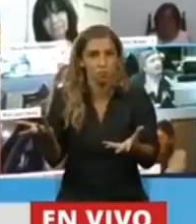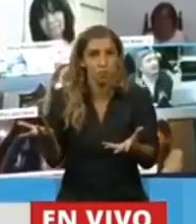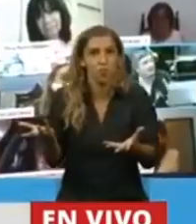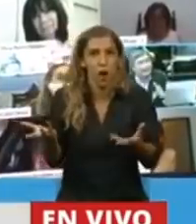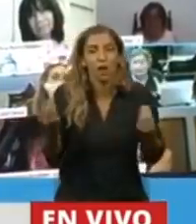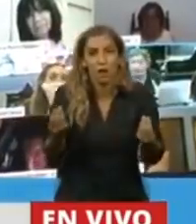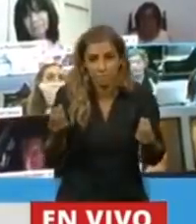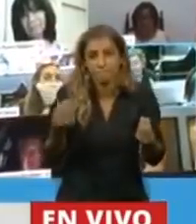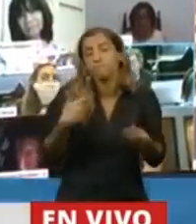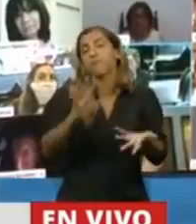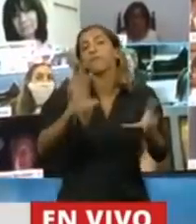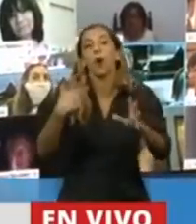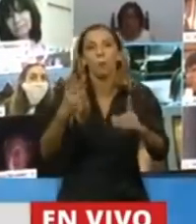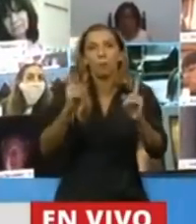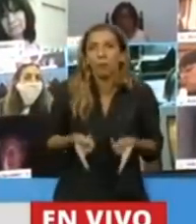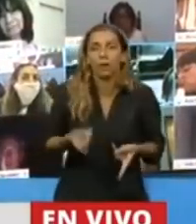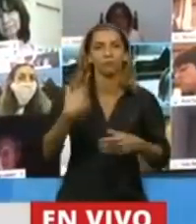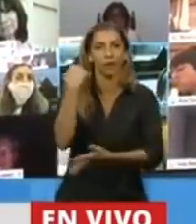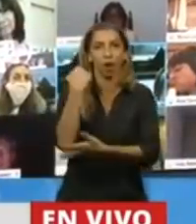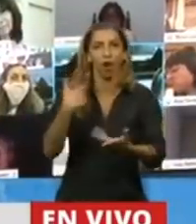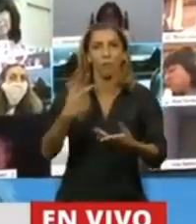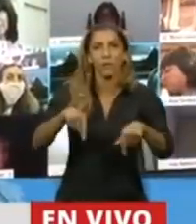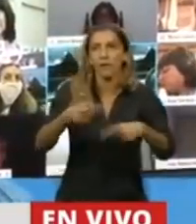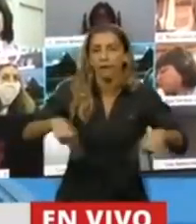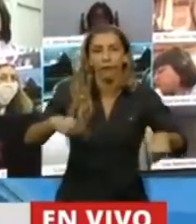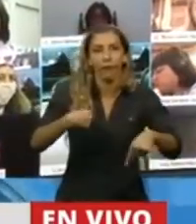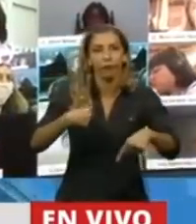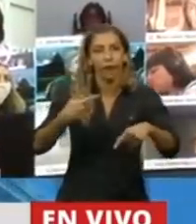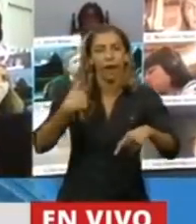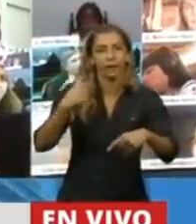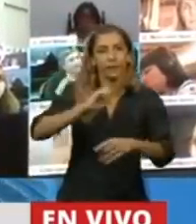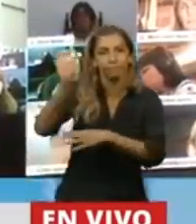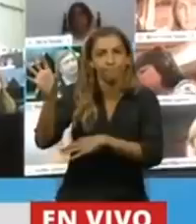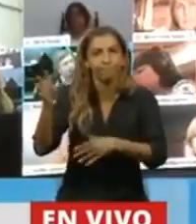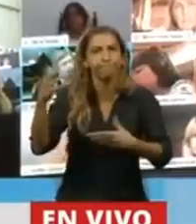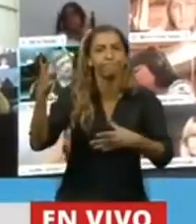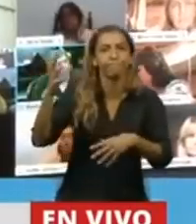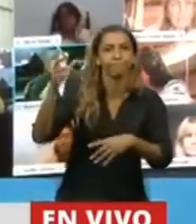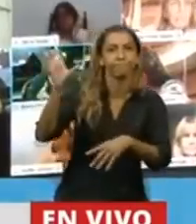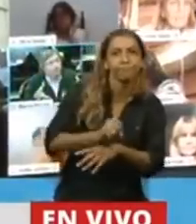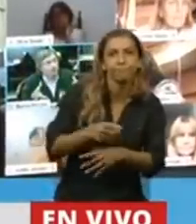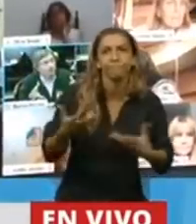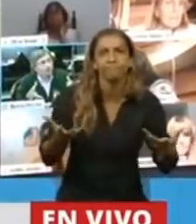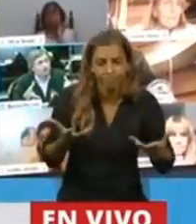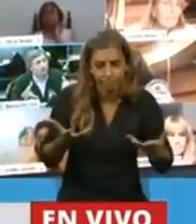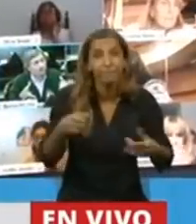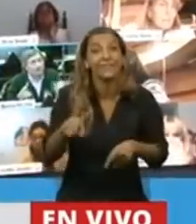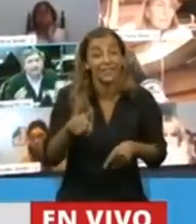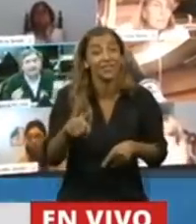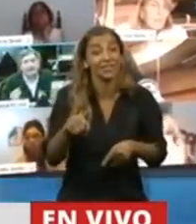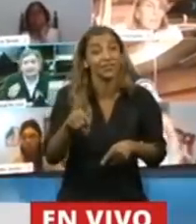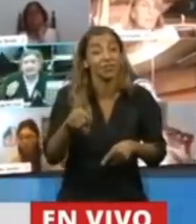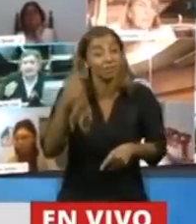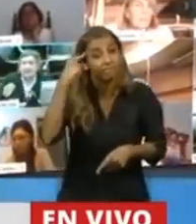y del ingreso también. Estas son las cosas que tenemos que discutir. Esta es lo que va a venir.